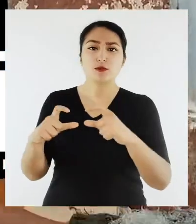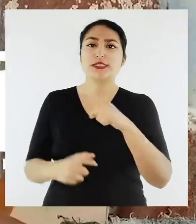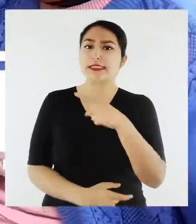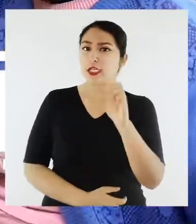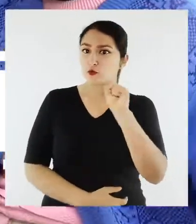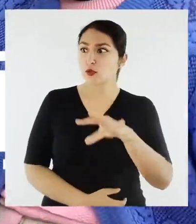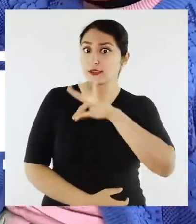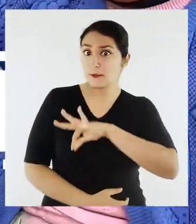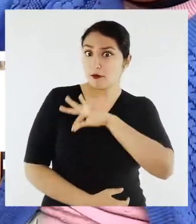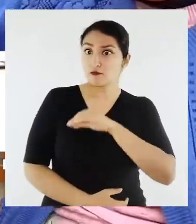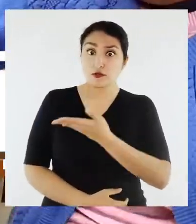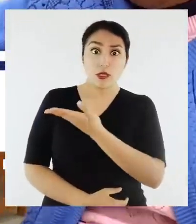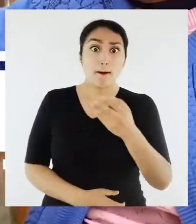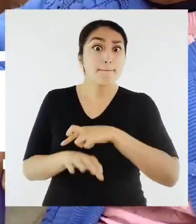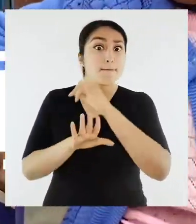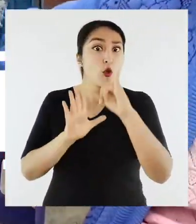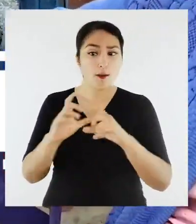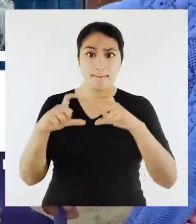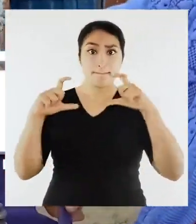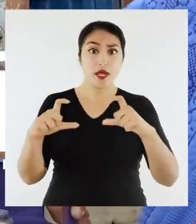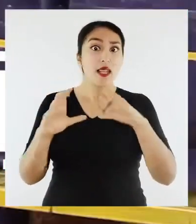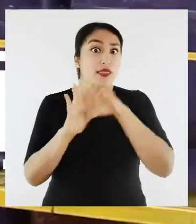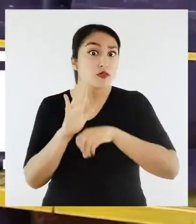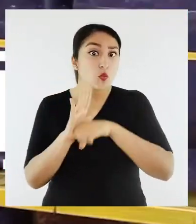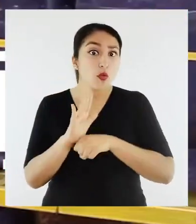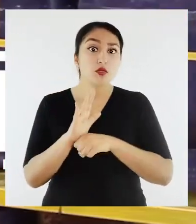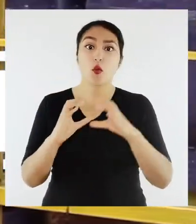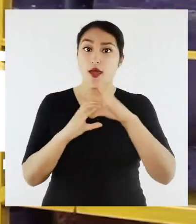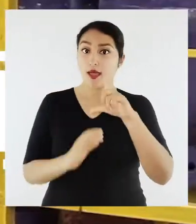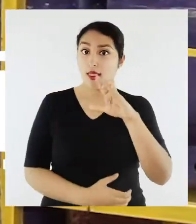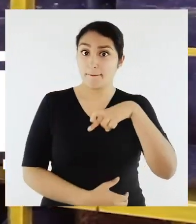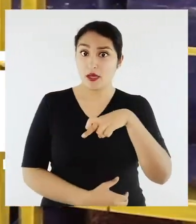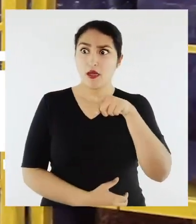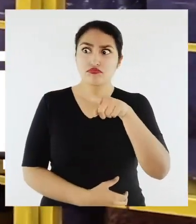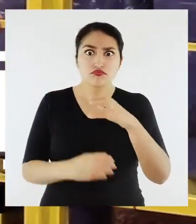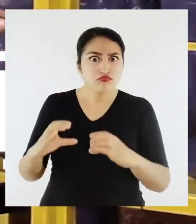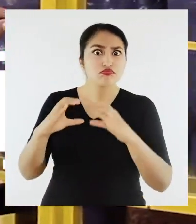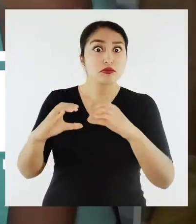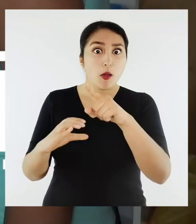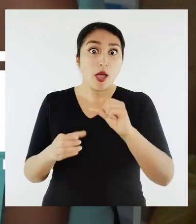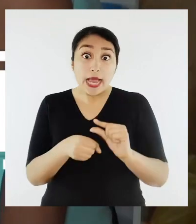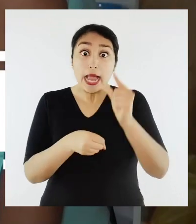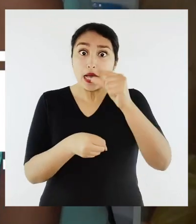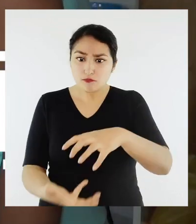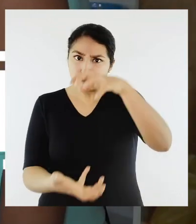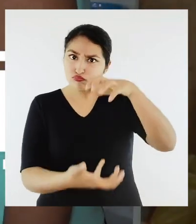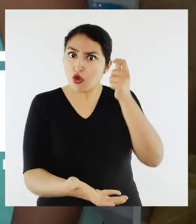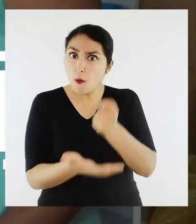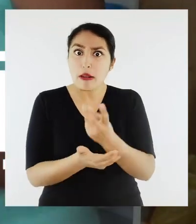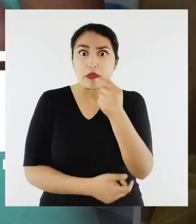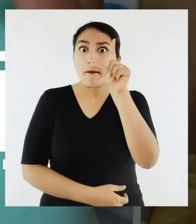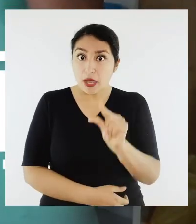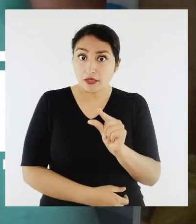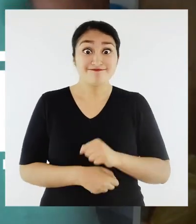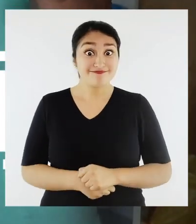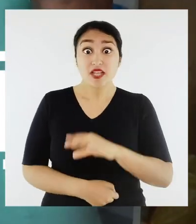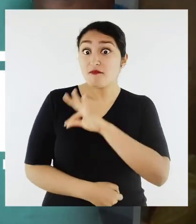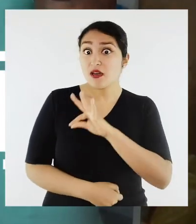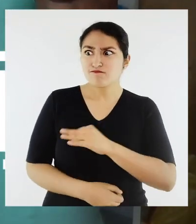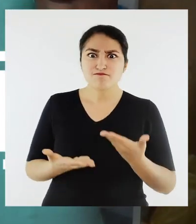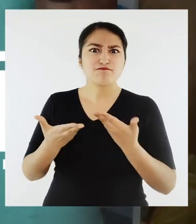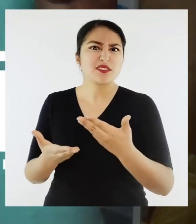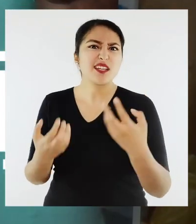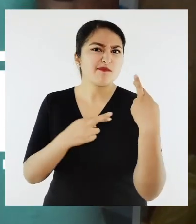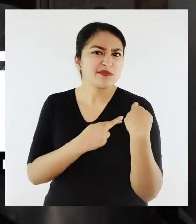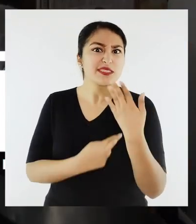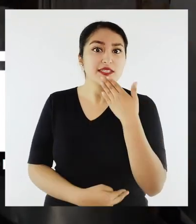beneficiarios del programa Vale de Descuento GLP, que permite la compra de balones de gas a menor precio. El beneficio se entregará en